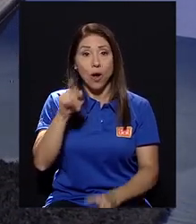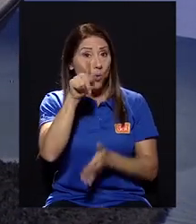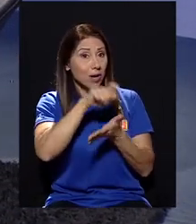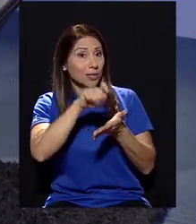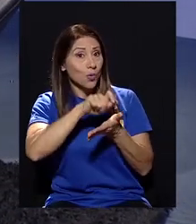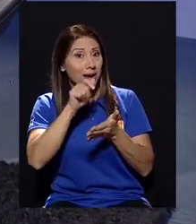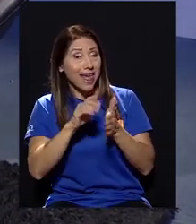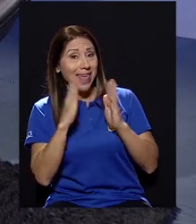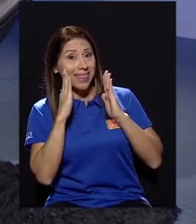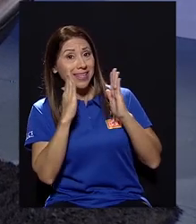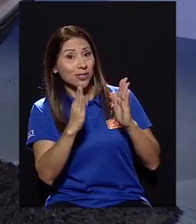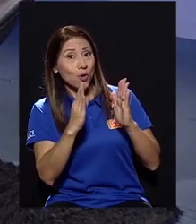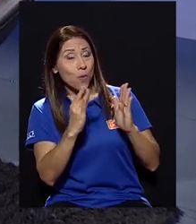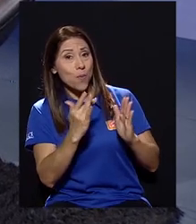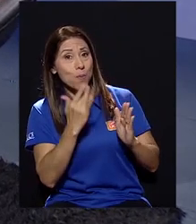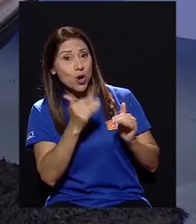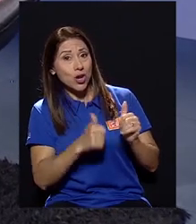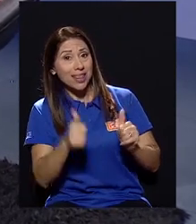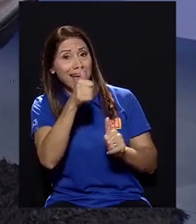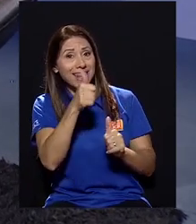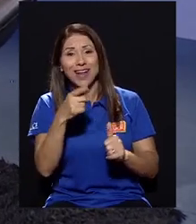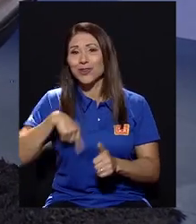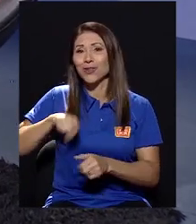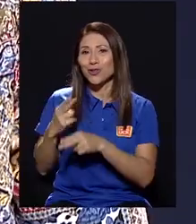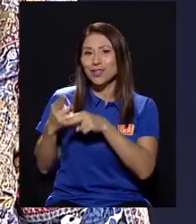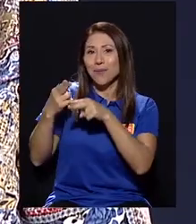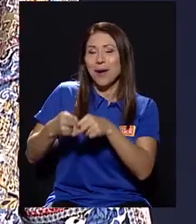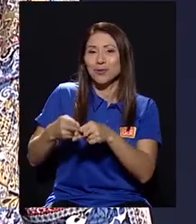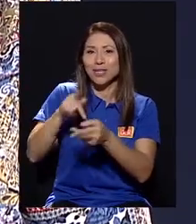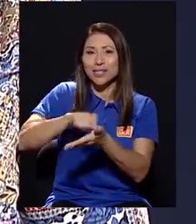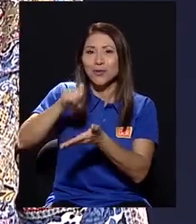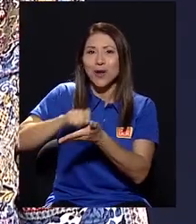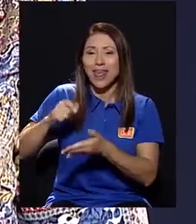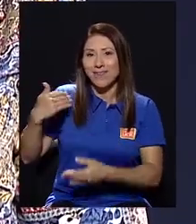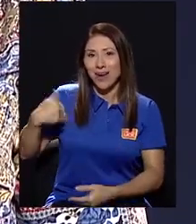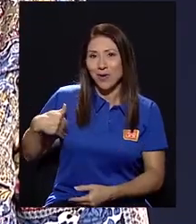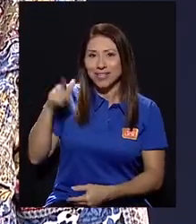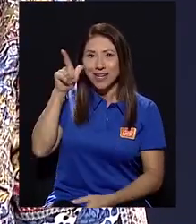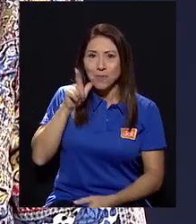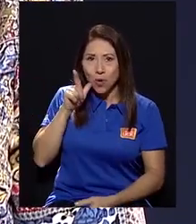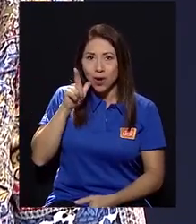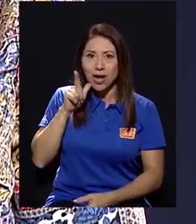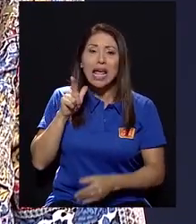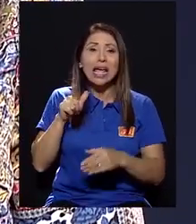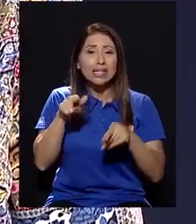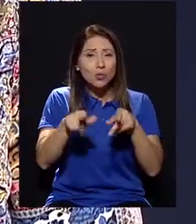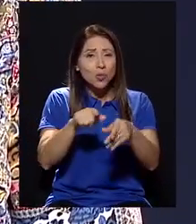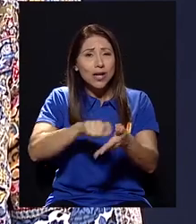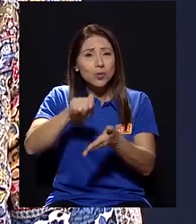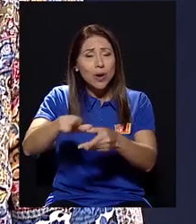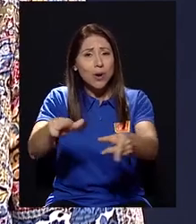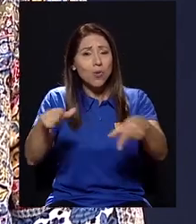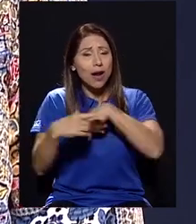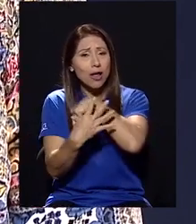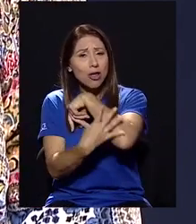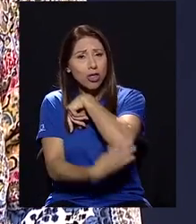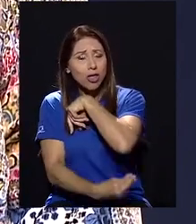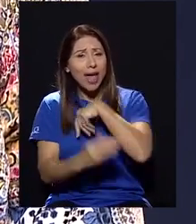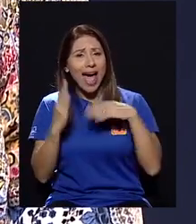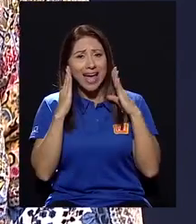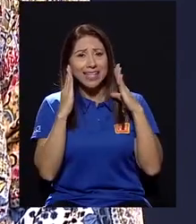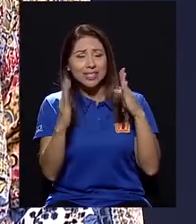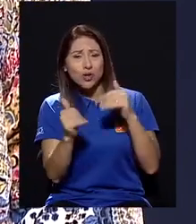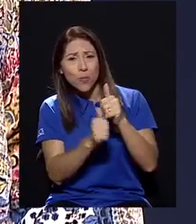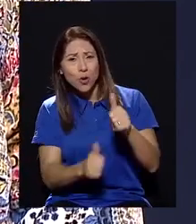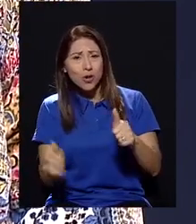prioritaria, por cierto. le llamamos la Escuela de Varones en Limón. Es una escuela urbano marginal de atención prioritaria, y ahí los maestros tienen